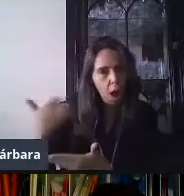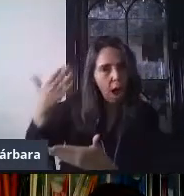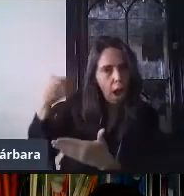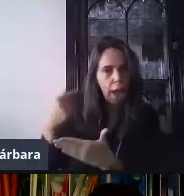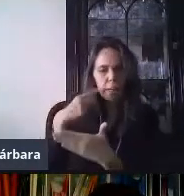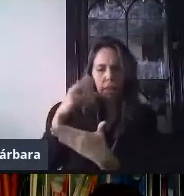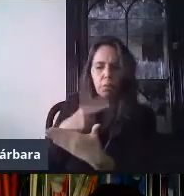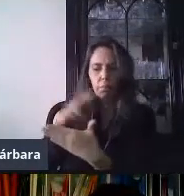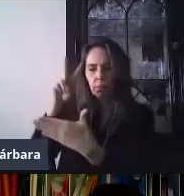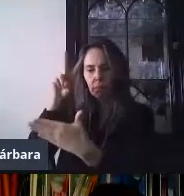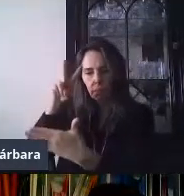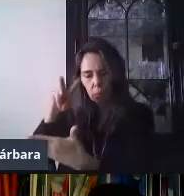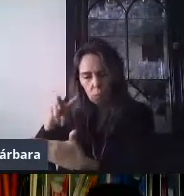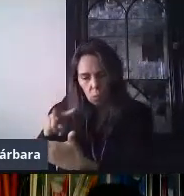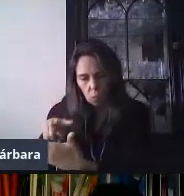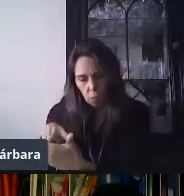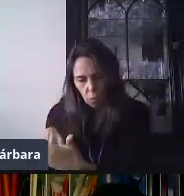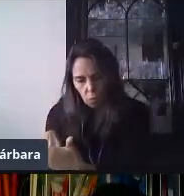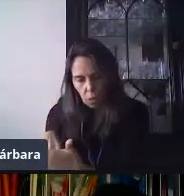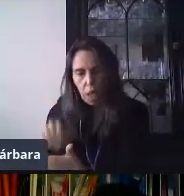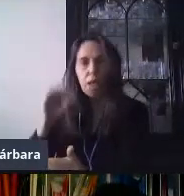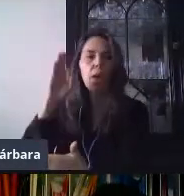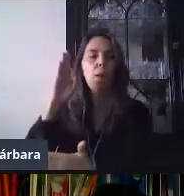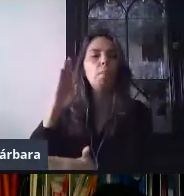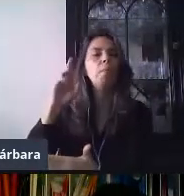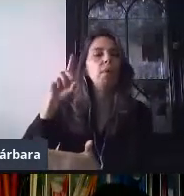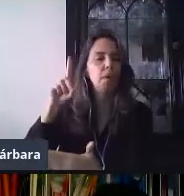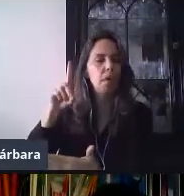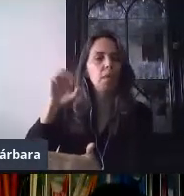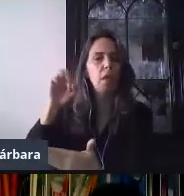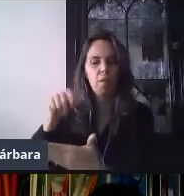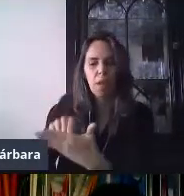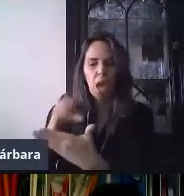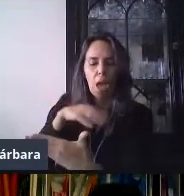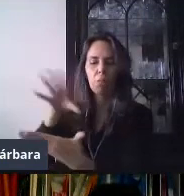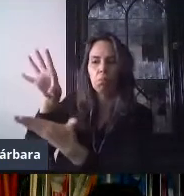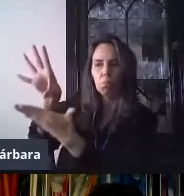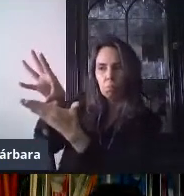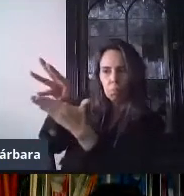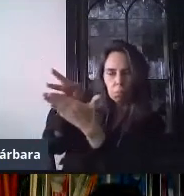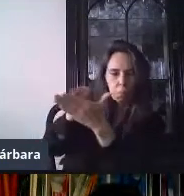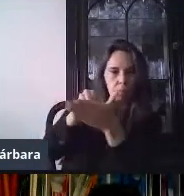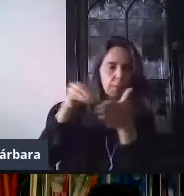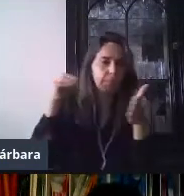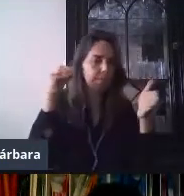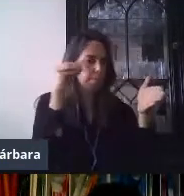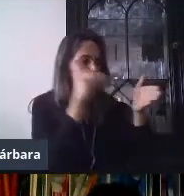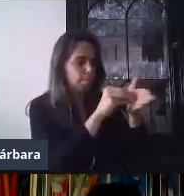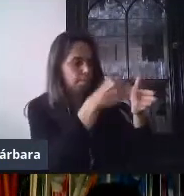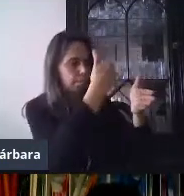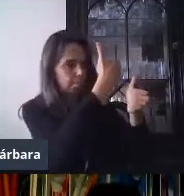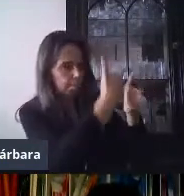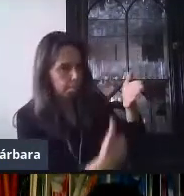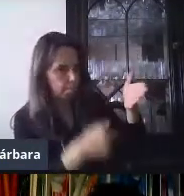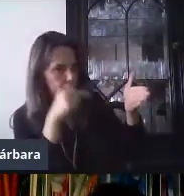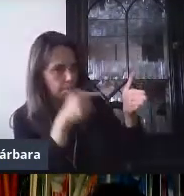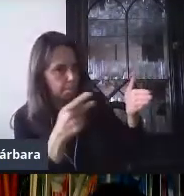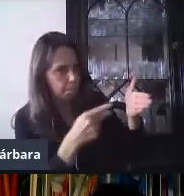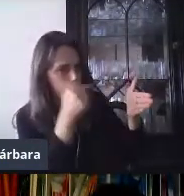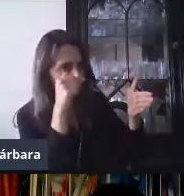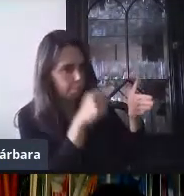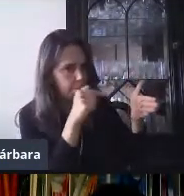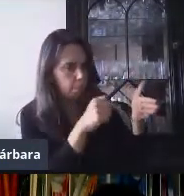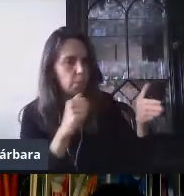documento de Google o en un PDF y copiar y pegar esas preguntas. No es necesario que lo redactemos todo en formularios,